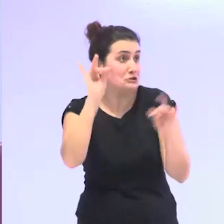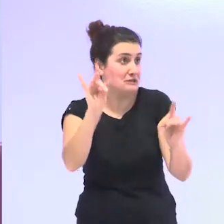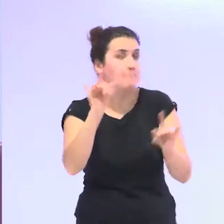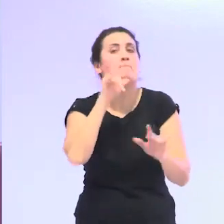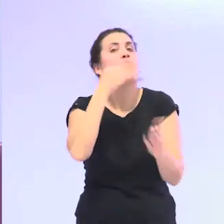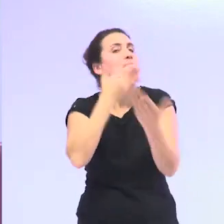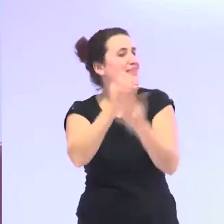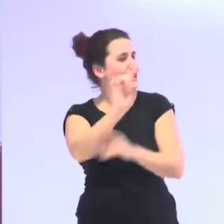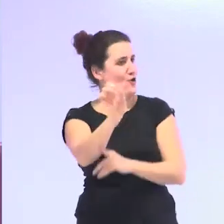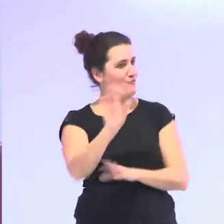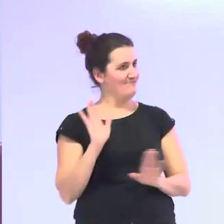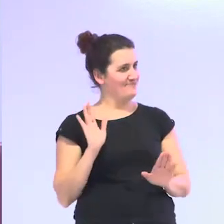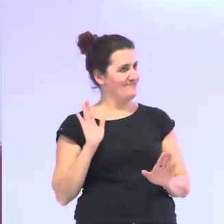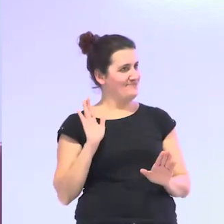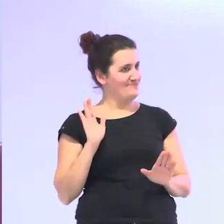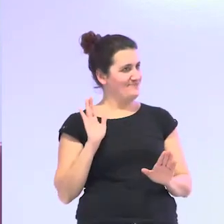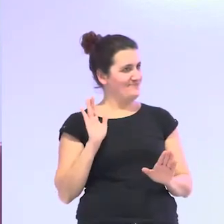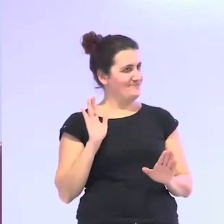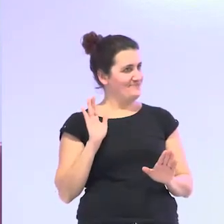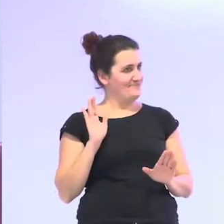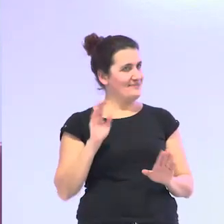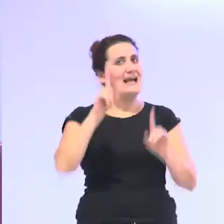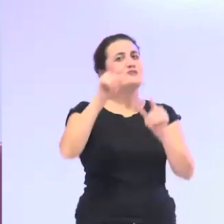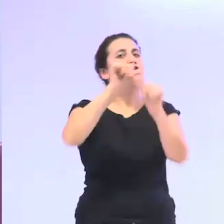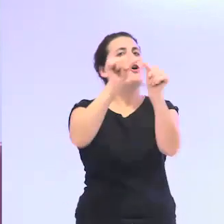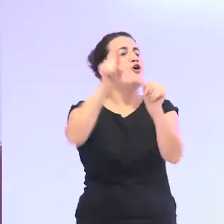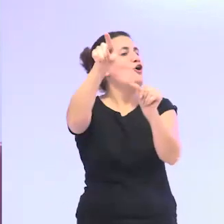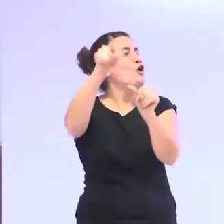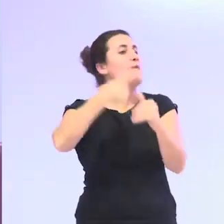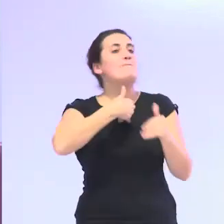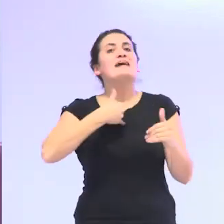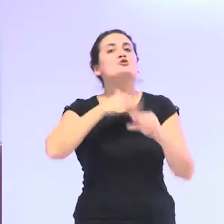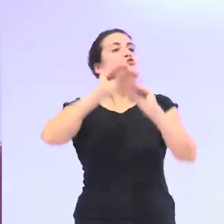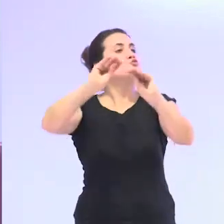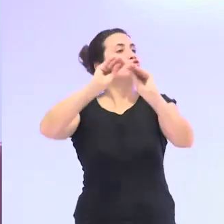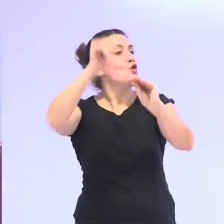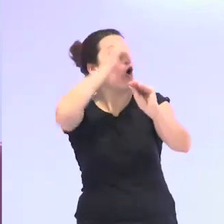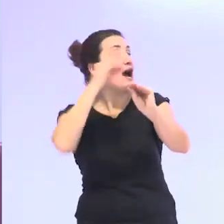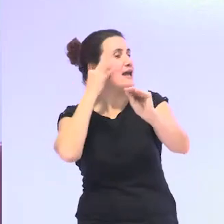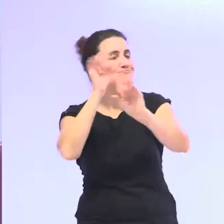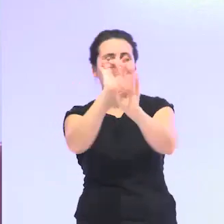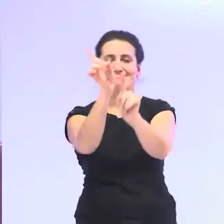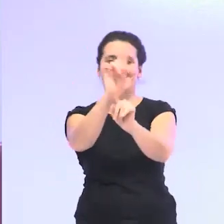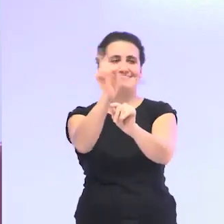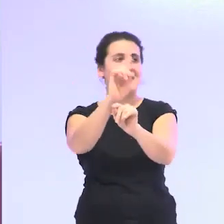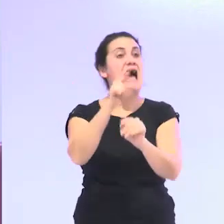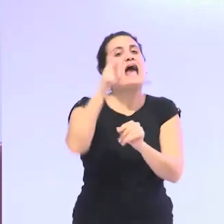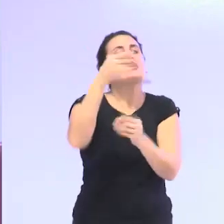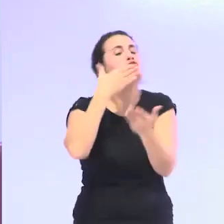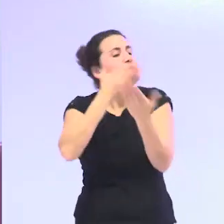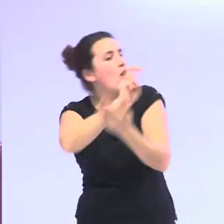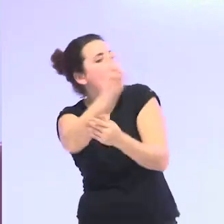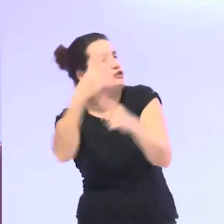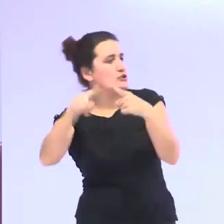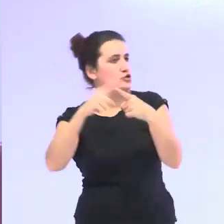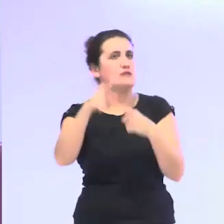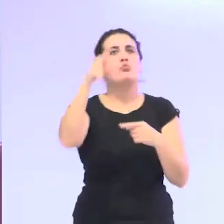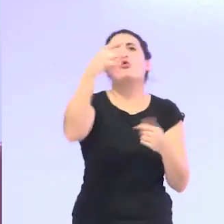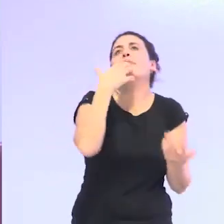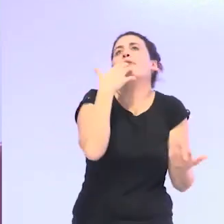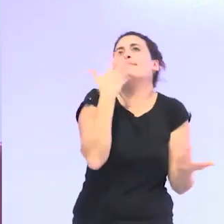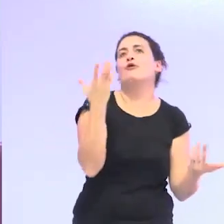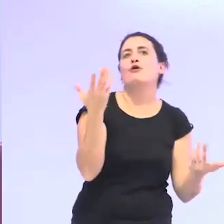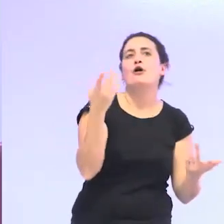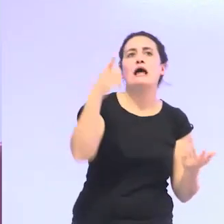les pide eso no forma parte de su patrón de género a ellos se les pide otras cosas que tengan